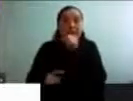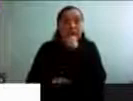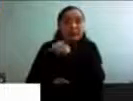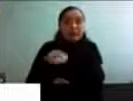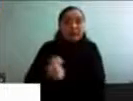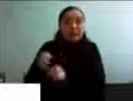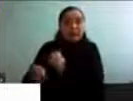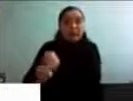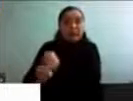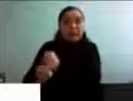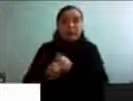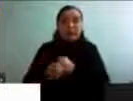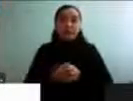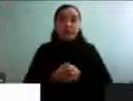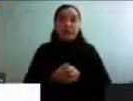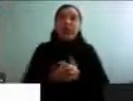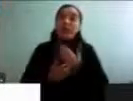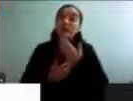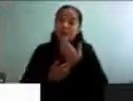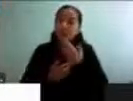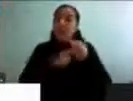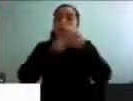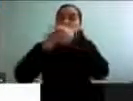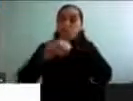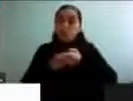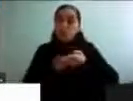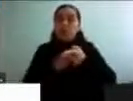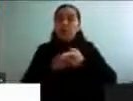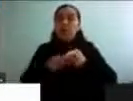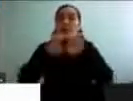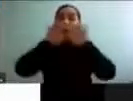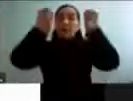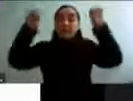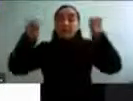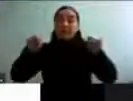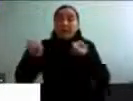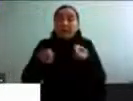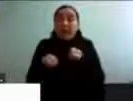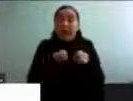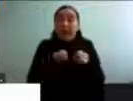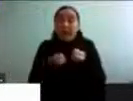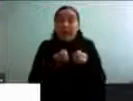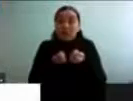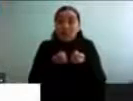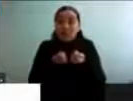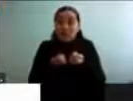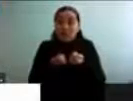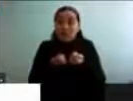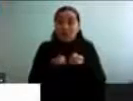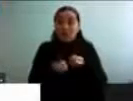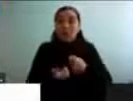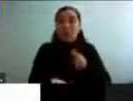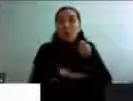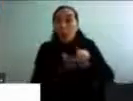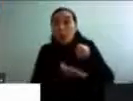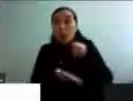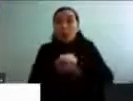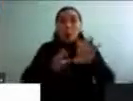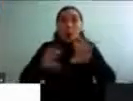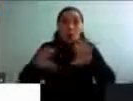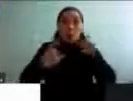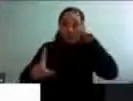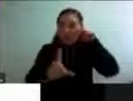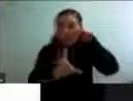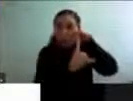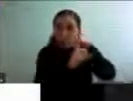Y también en sociedades donde el sistema económico es más bien capitalista o neoliberal, donde pone el valor en